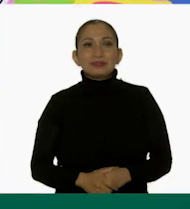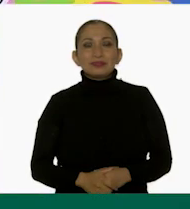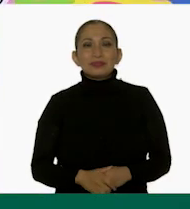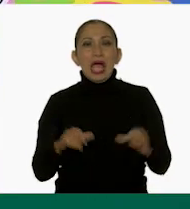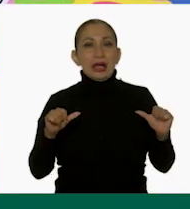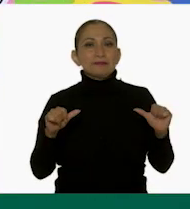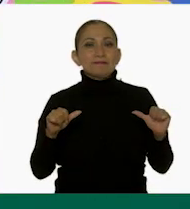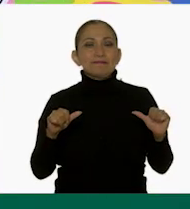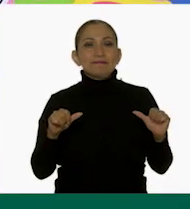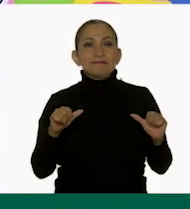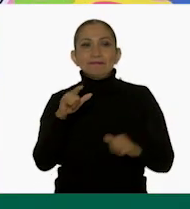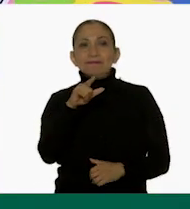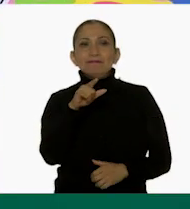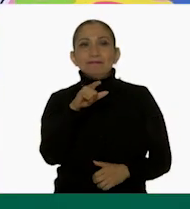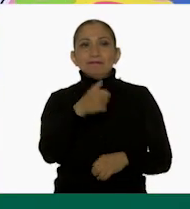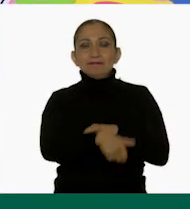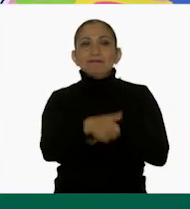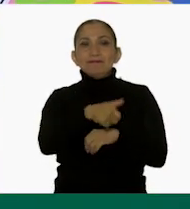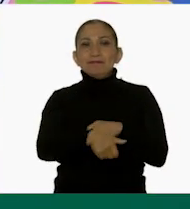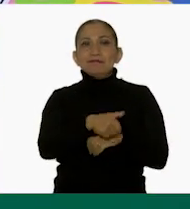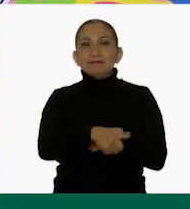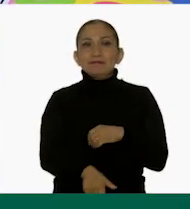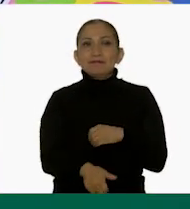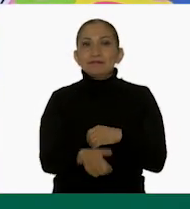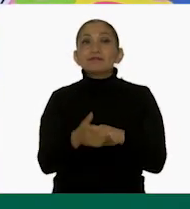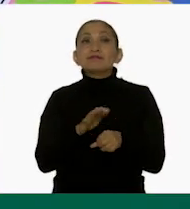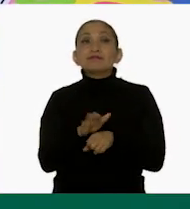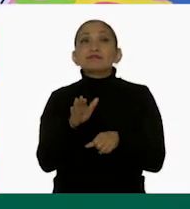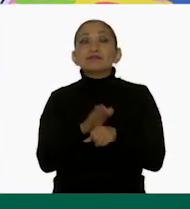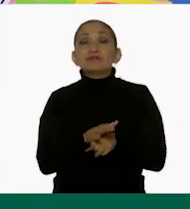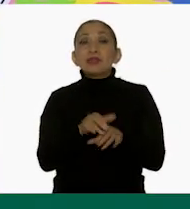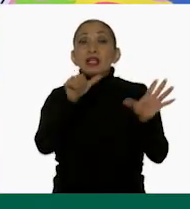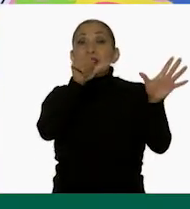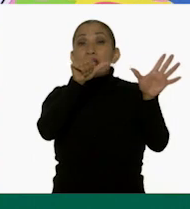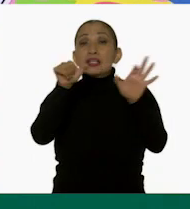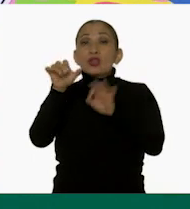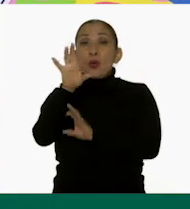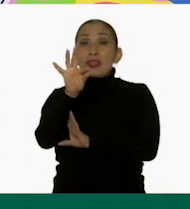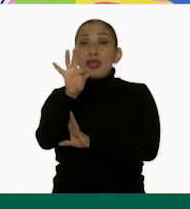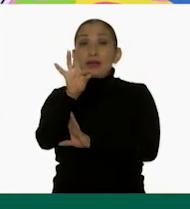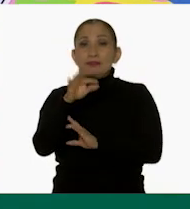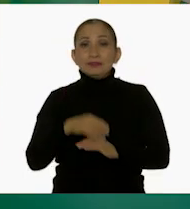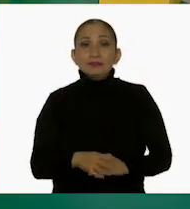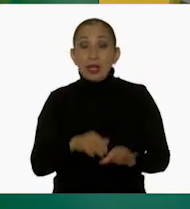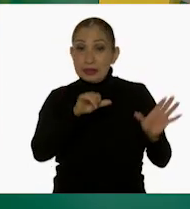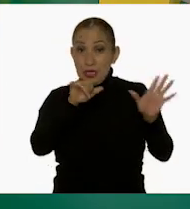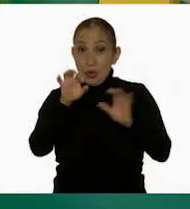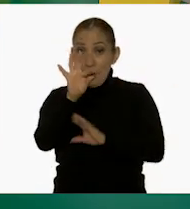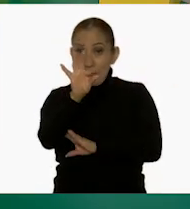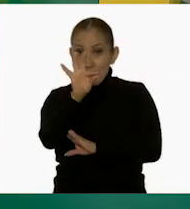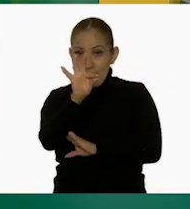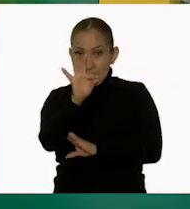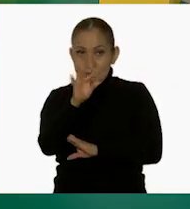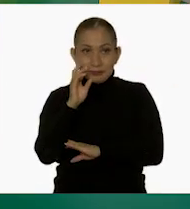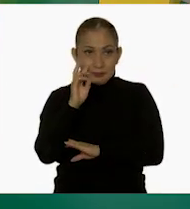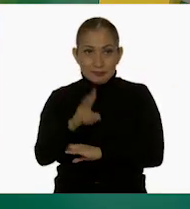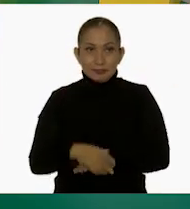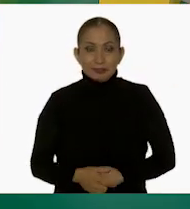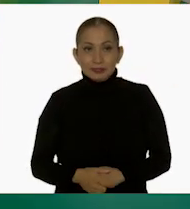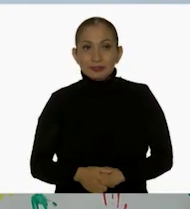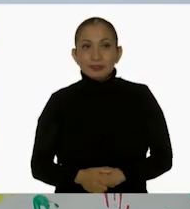¡Ja! ¿A qué número llegaste? Al 640. ¡640! Vamos a anotar.